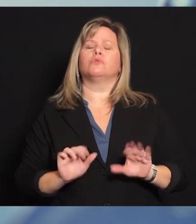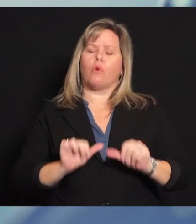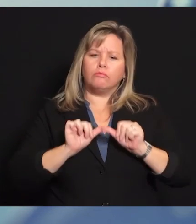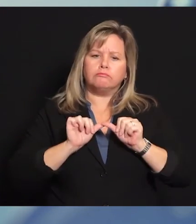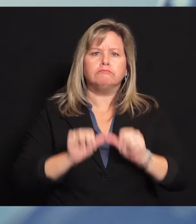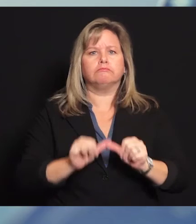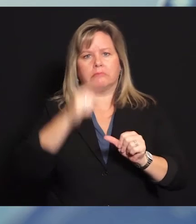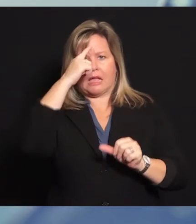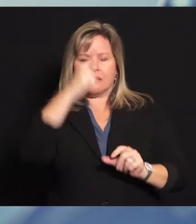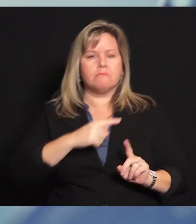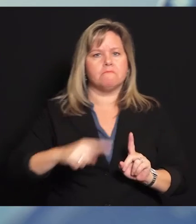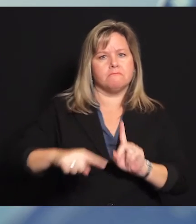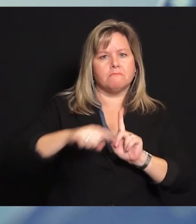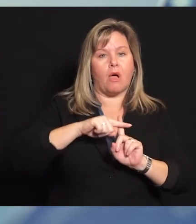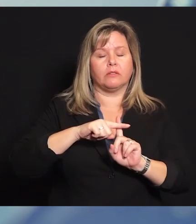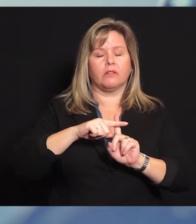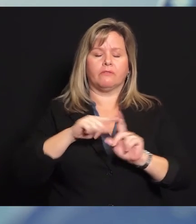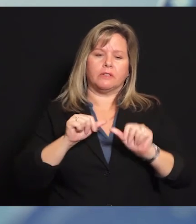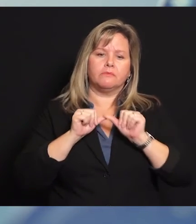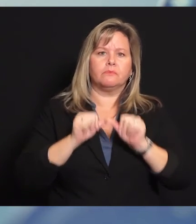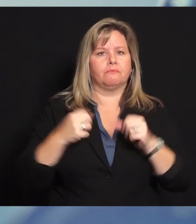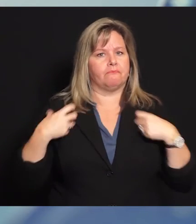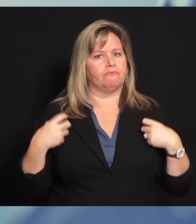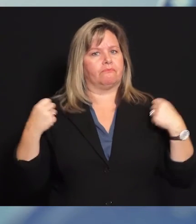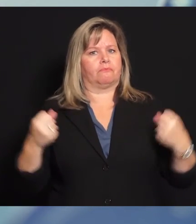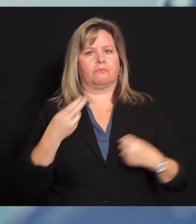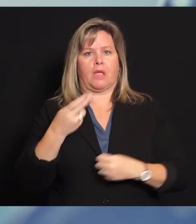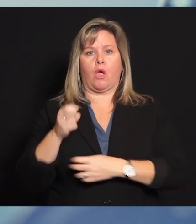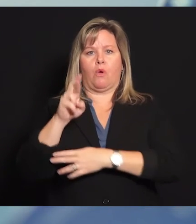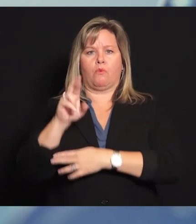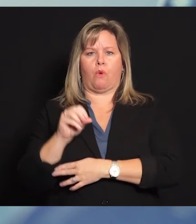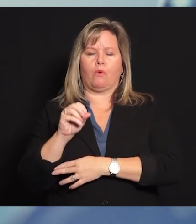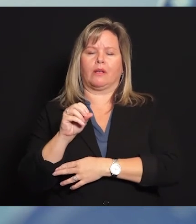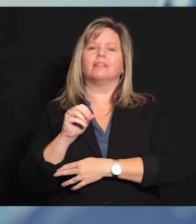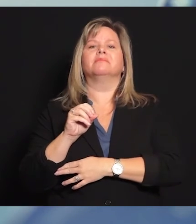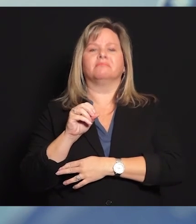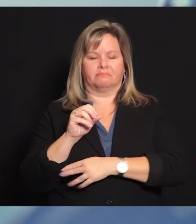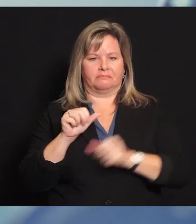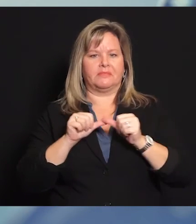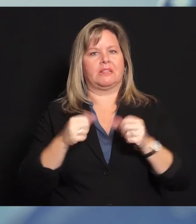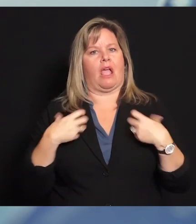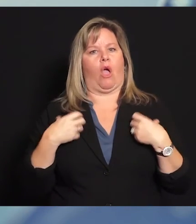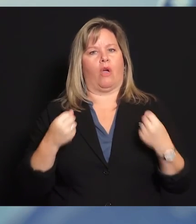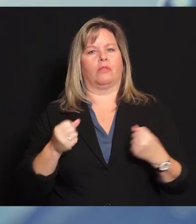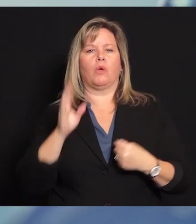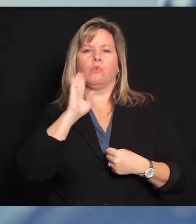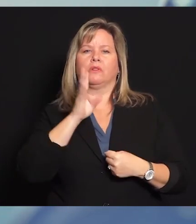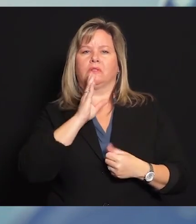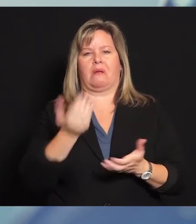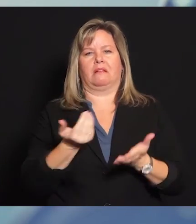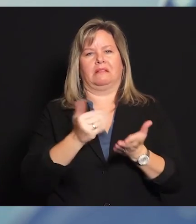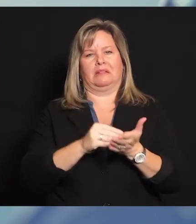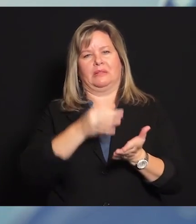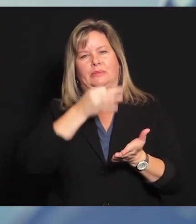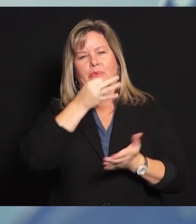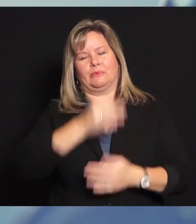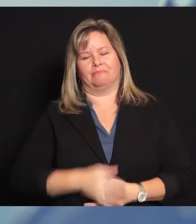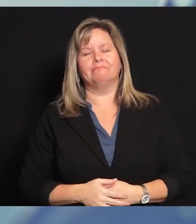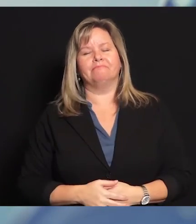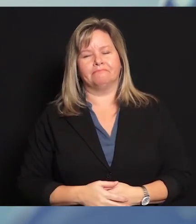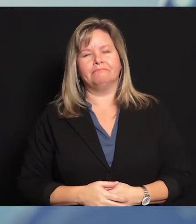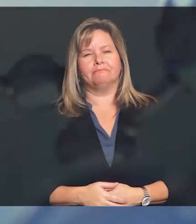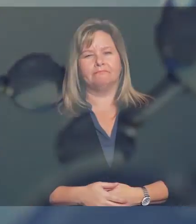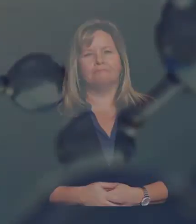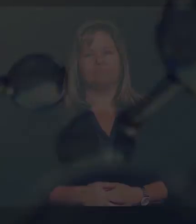Para hacer eso, tenemos que encontrar una manera de dejar caer nuestras diferencias durante al menos unos meses. Y